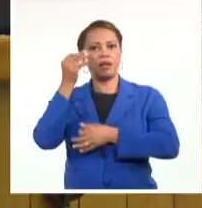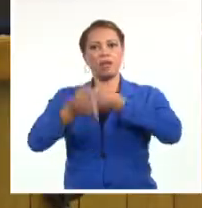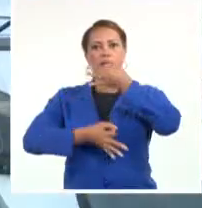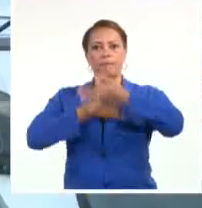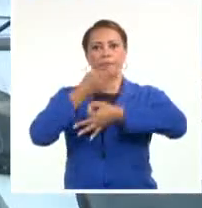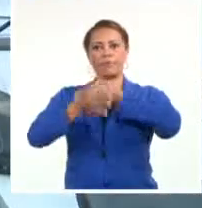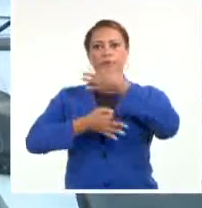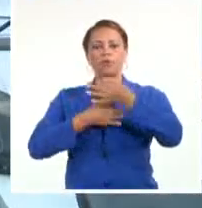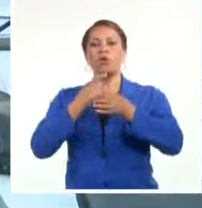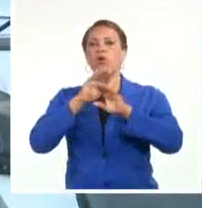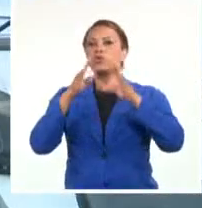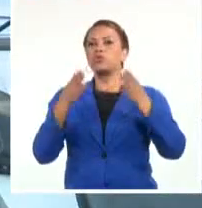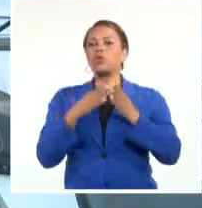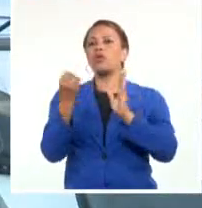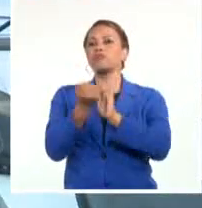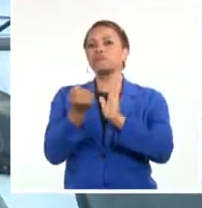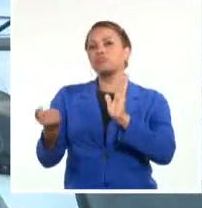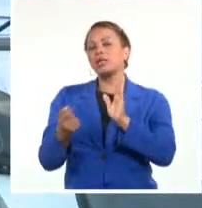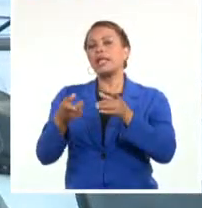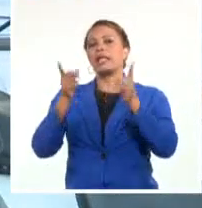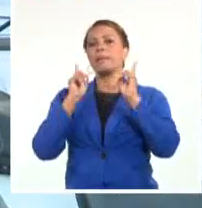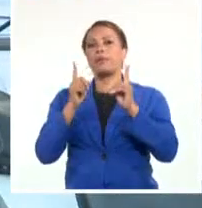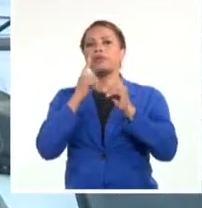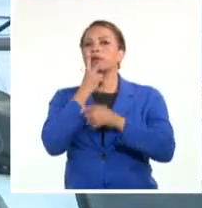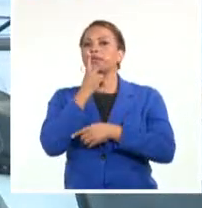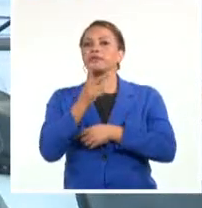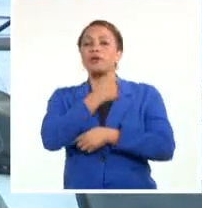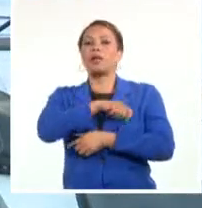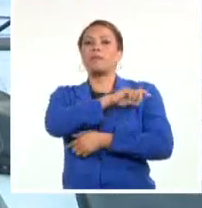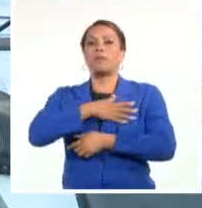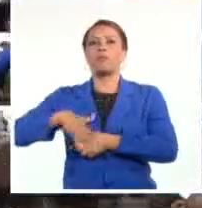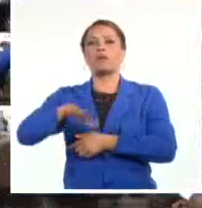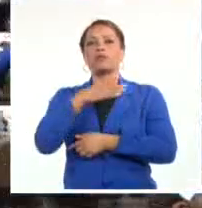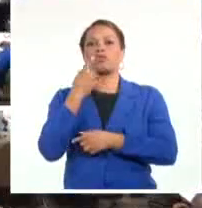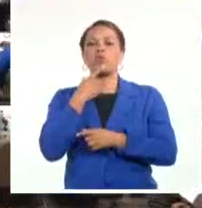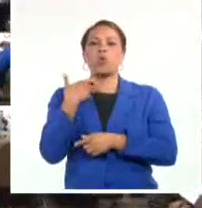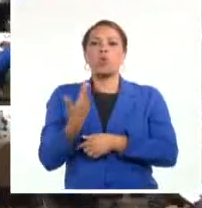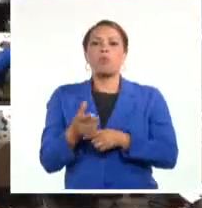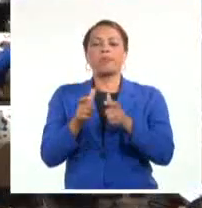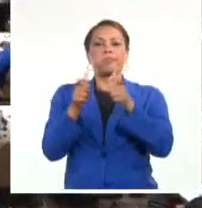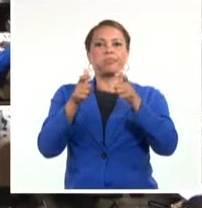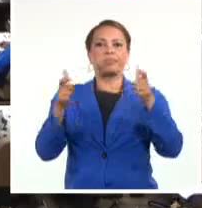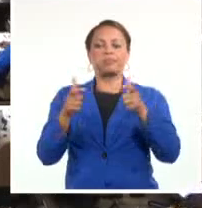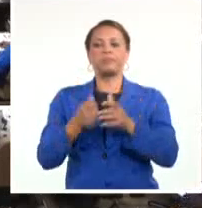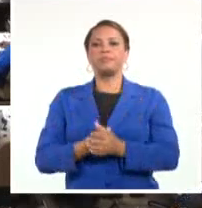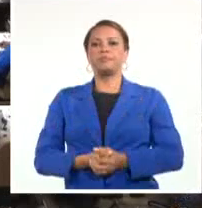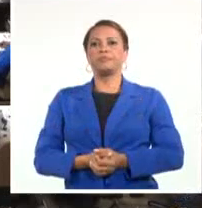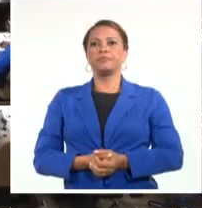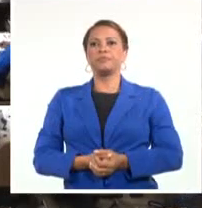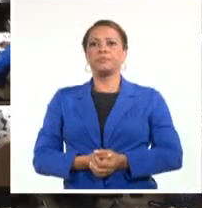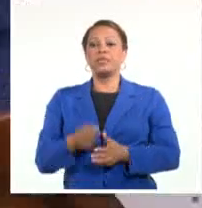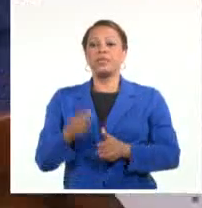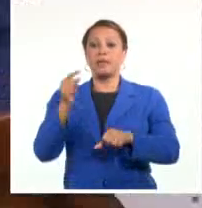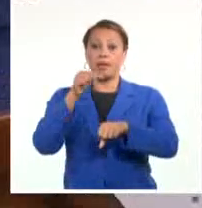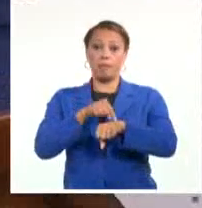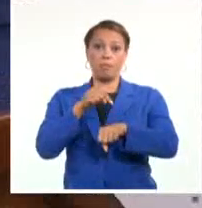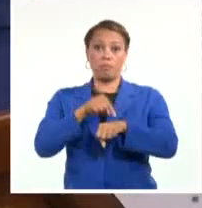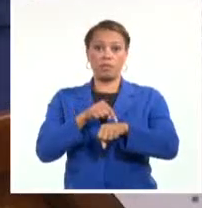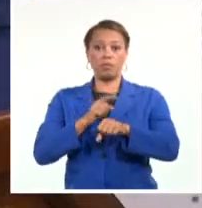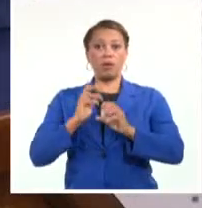Cruz sobre la actualización de la política para la atención a la dinámica demográfica. En estos momentos